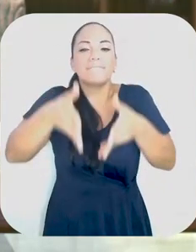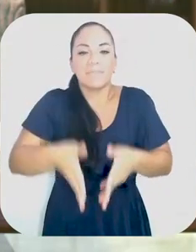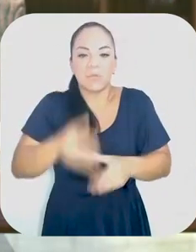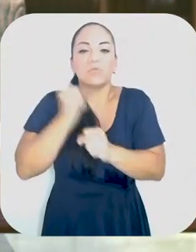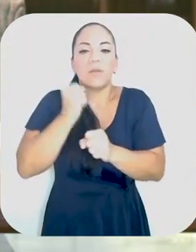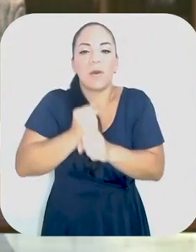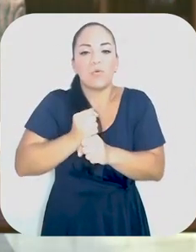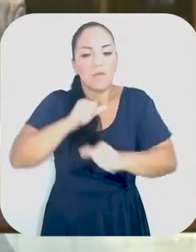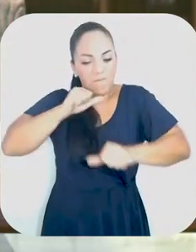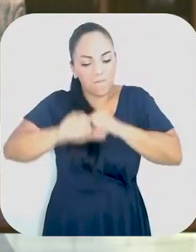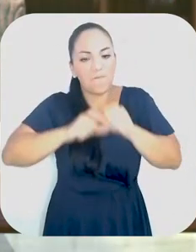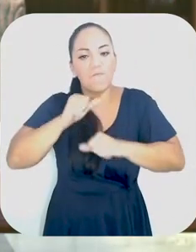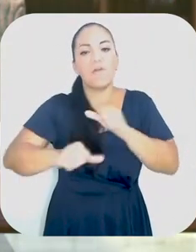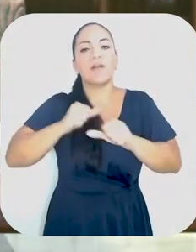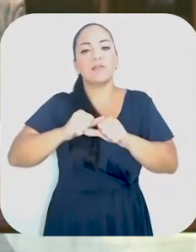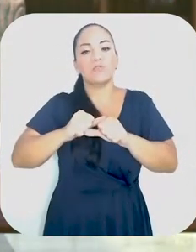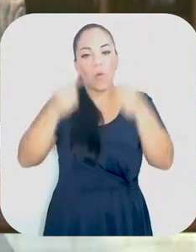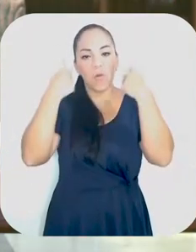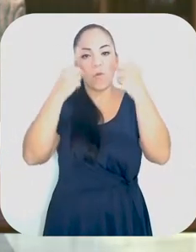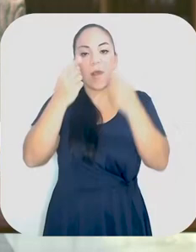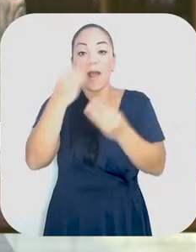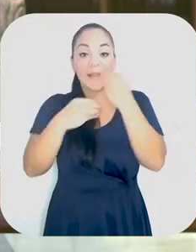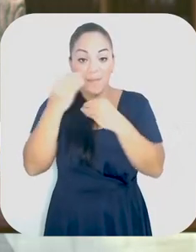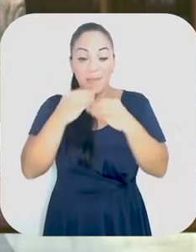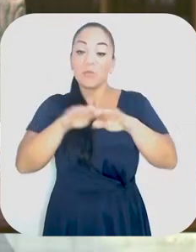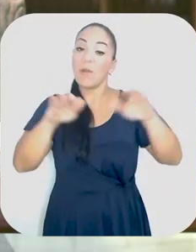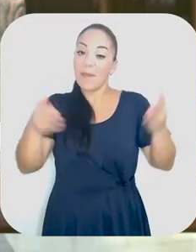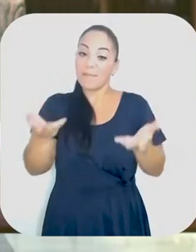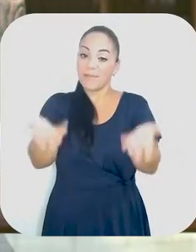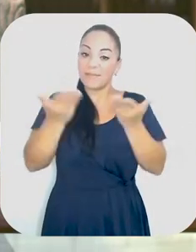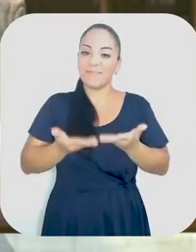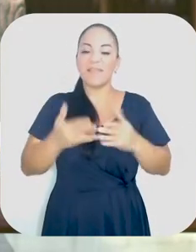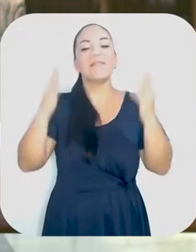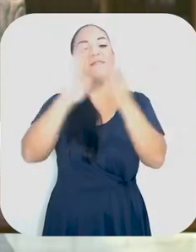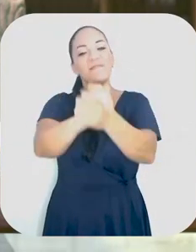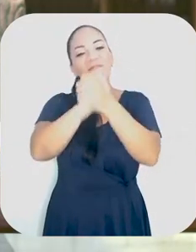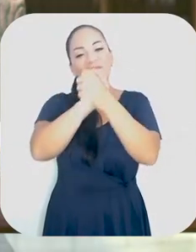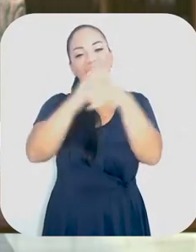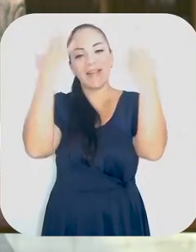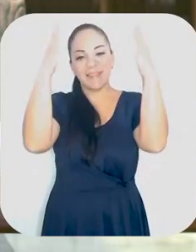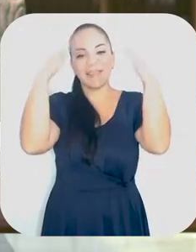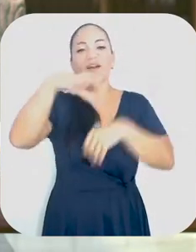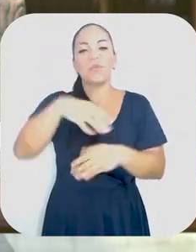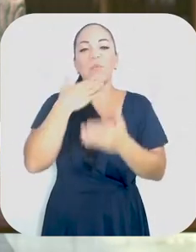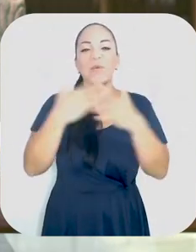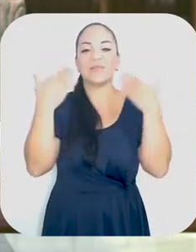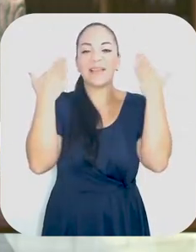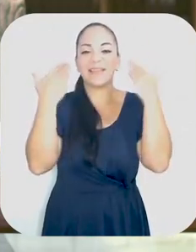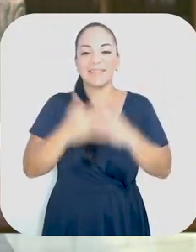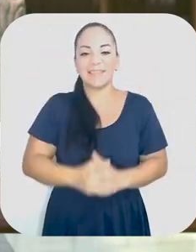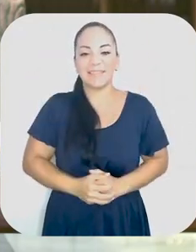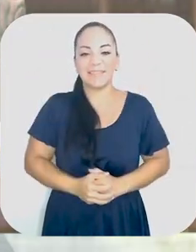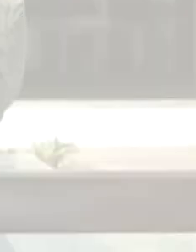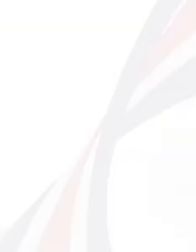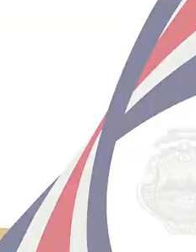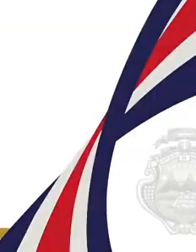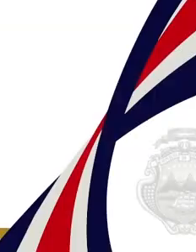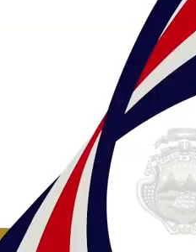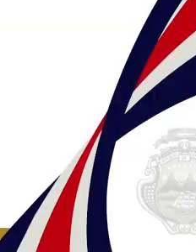trabajadores, que con su esfuerzo hacen que llegue el alimento a nuestras mesas. ¡Felicidades al Cantón de Buenos Aires!